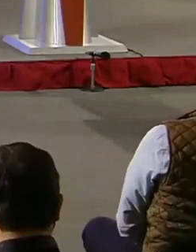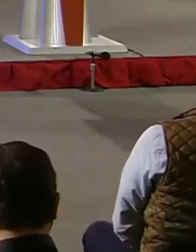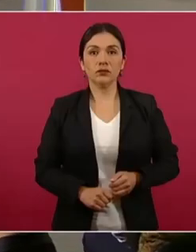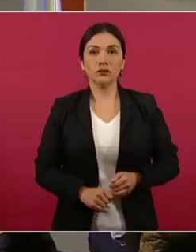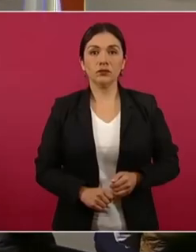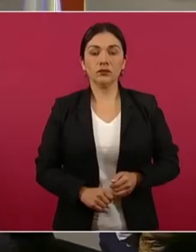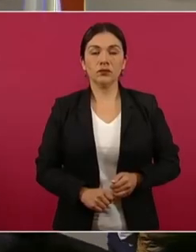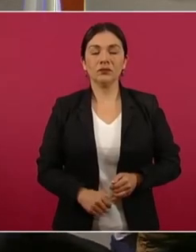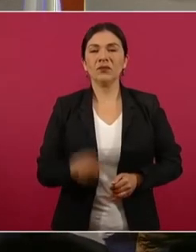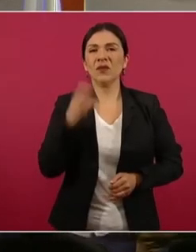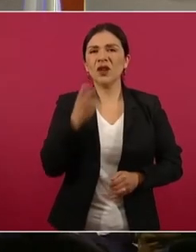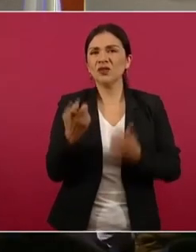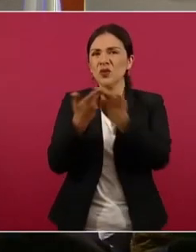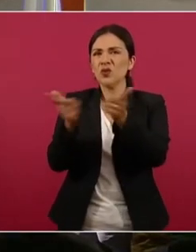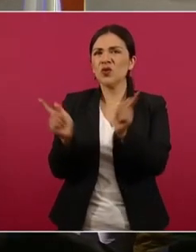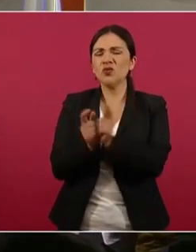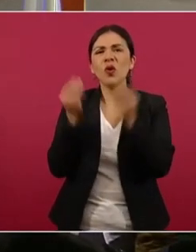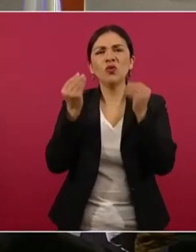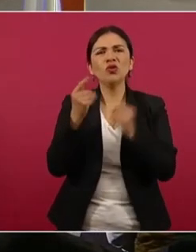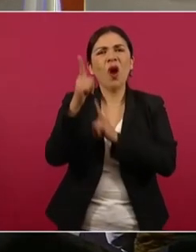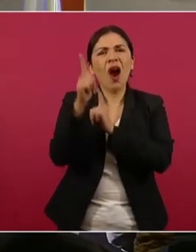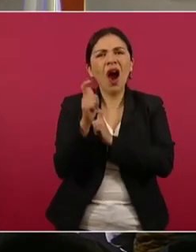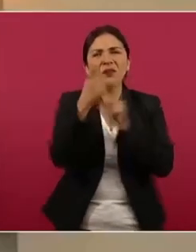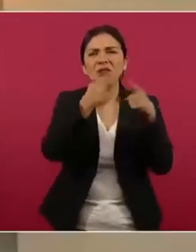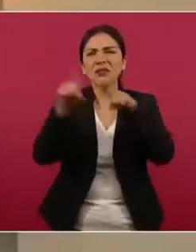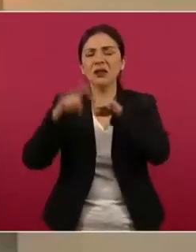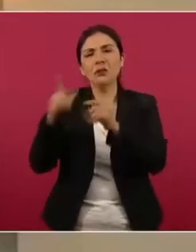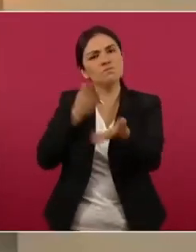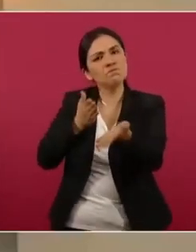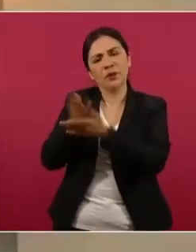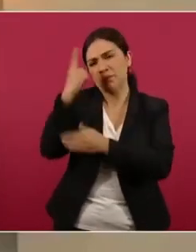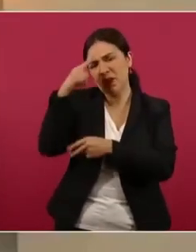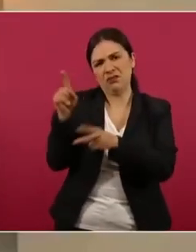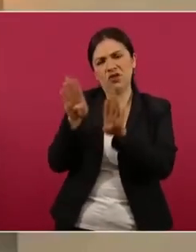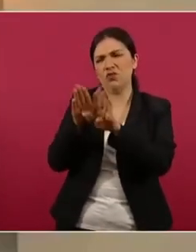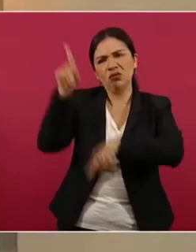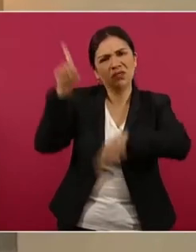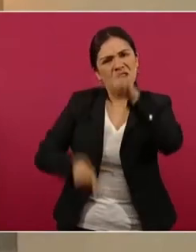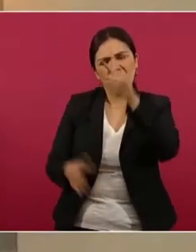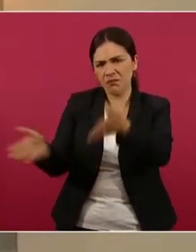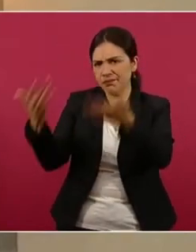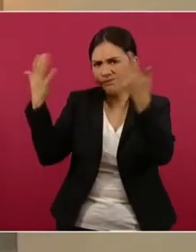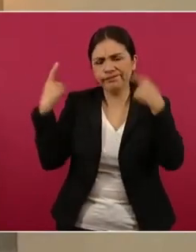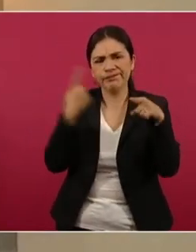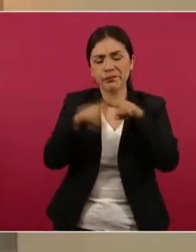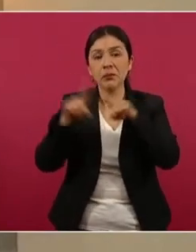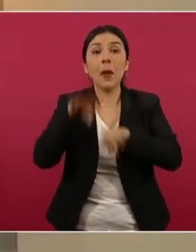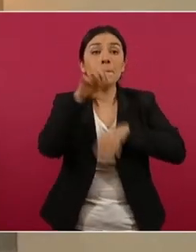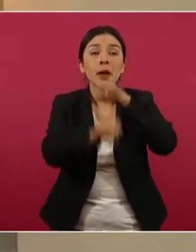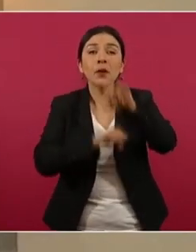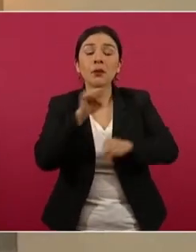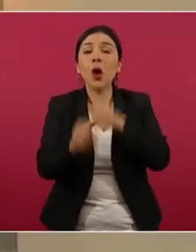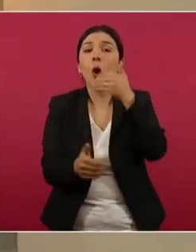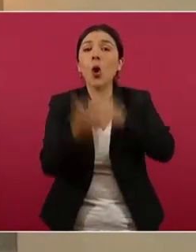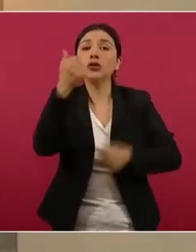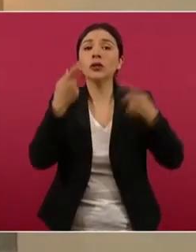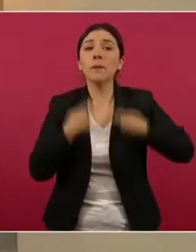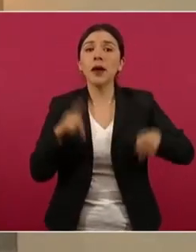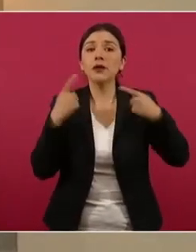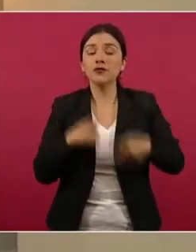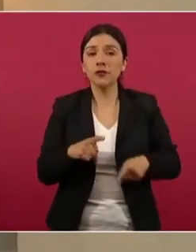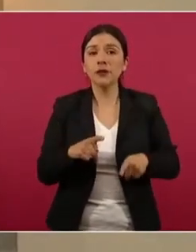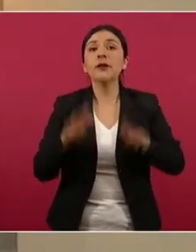a este grupo armado que se ostentaba como autodefensas. Se logró detener a once personas, se